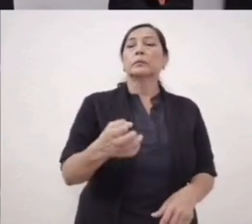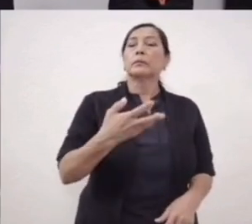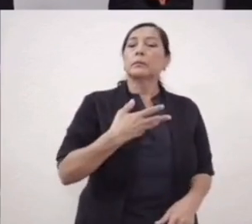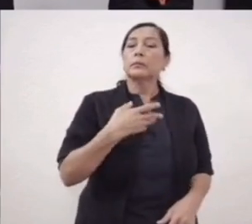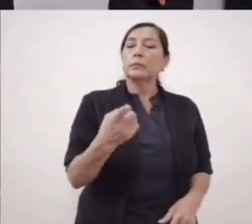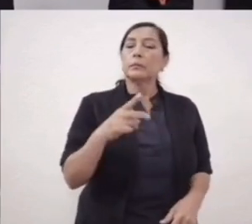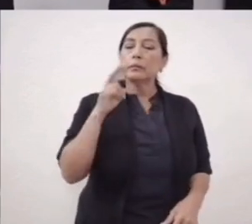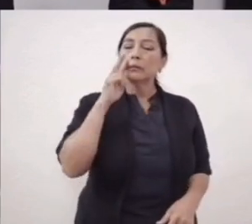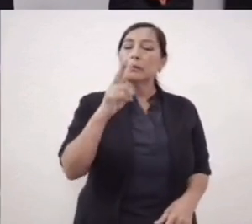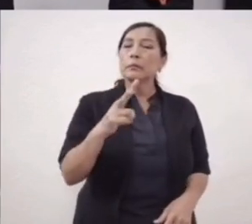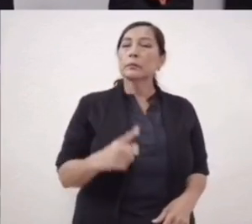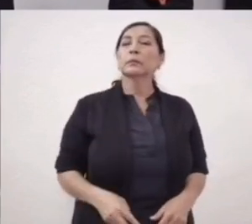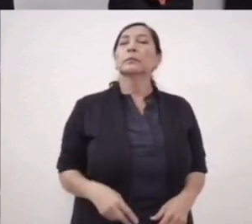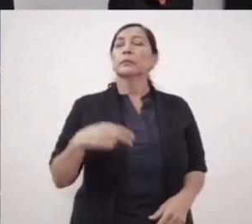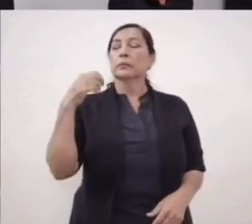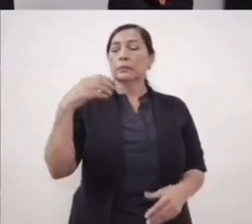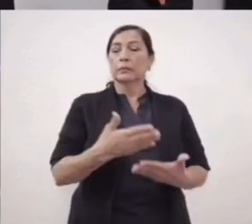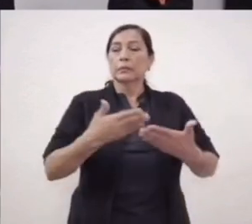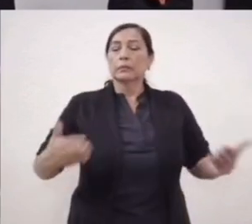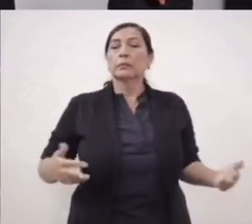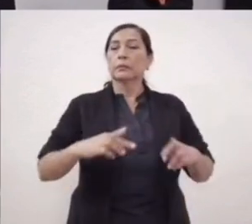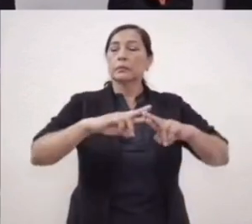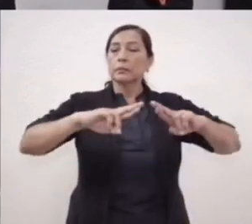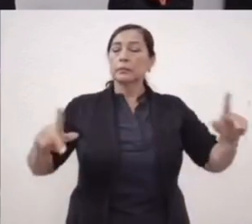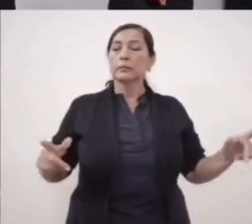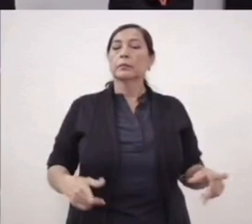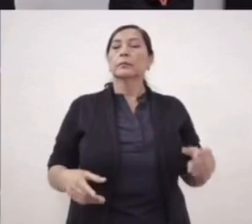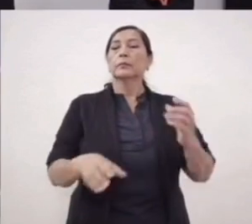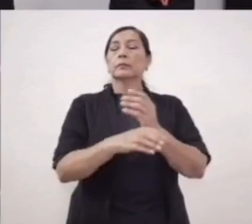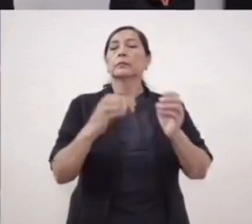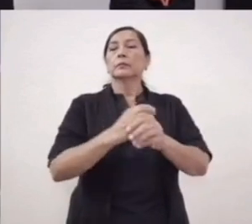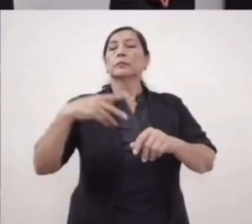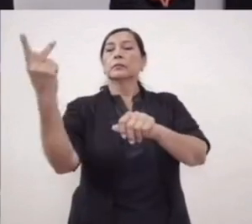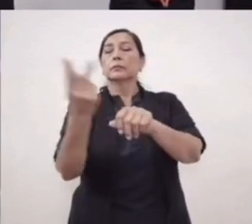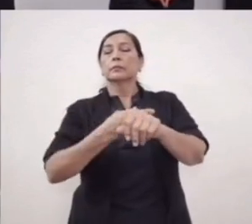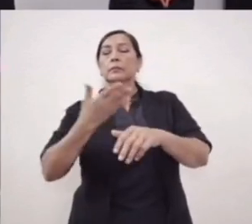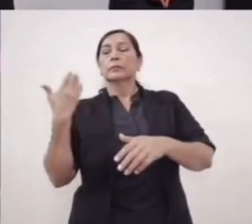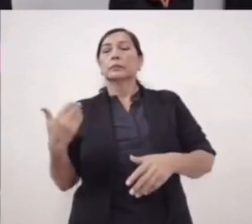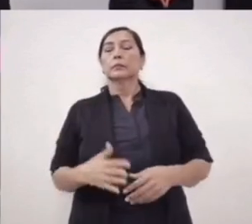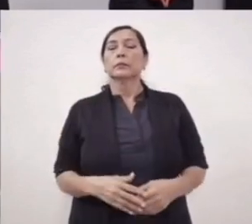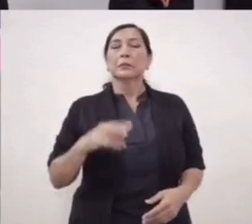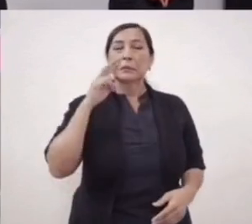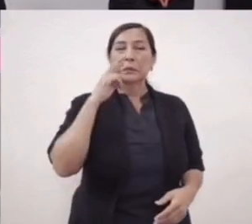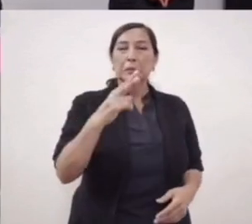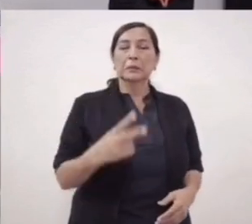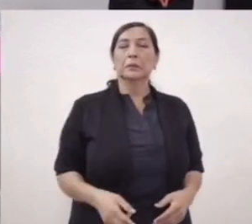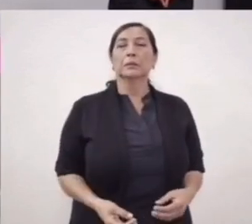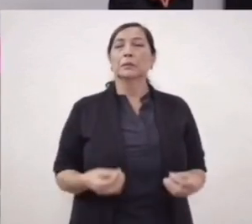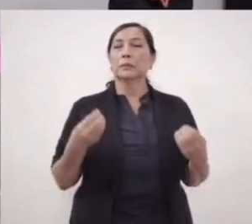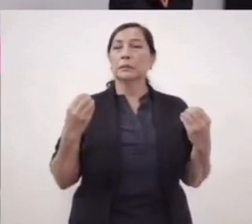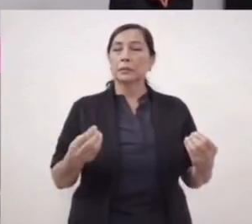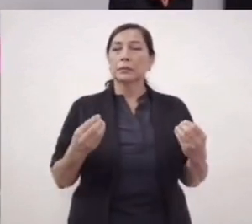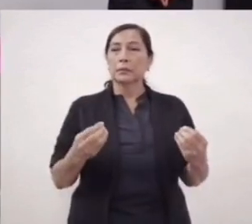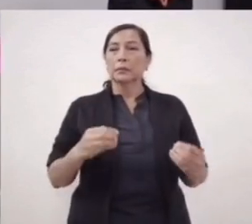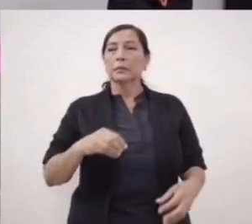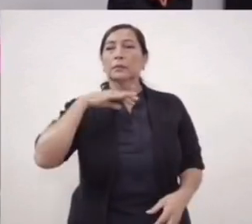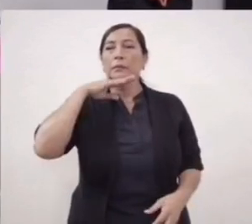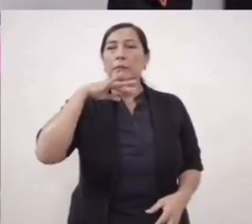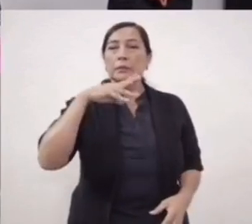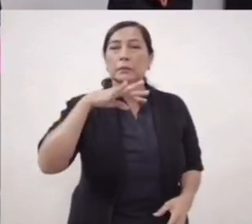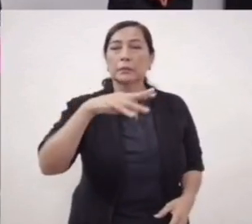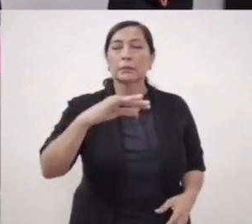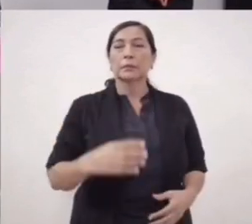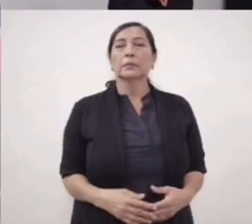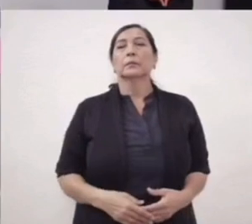del pasado y pues estamos viendo reacciones violentas precisamente por grupos